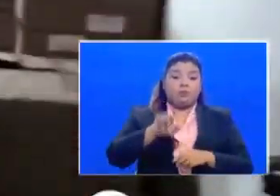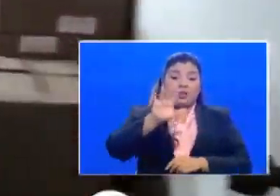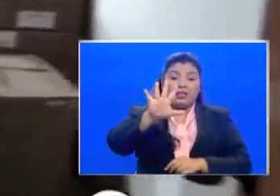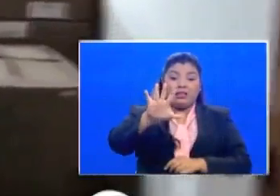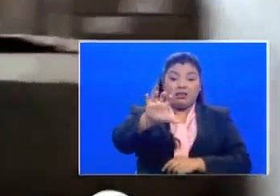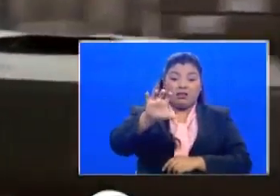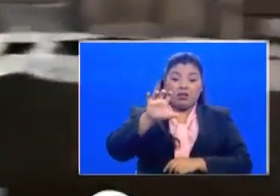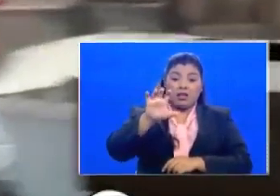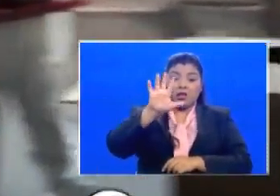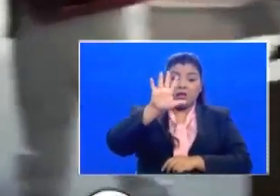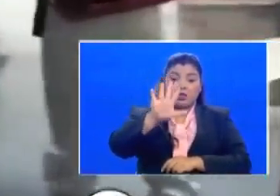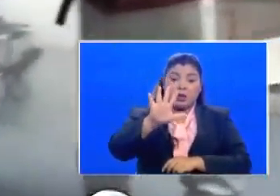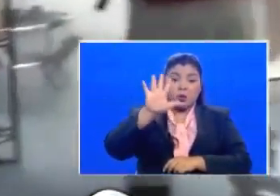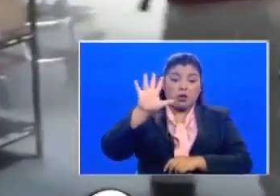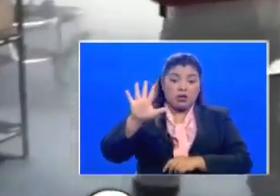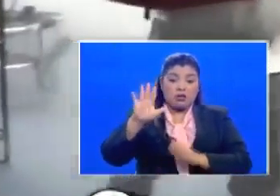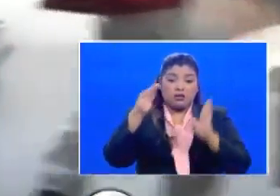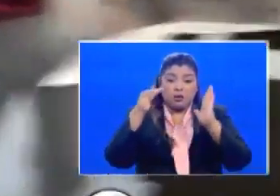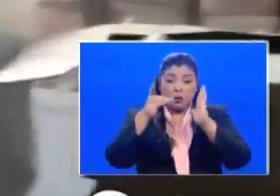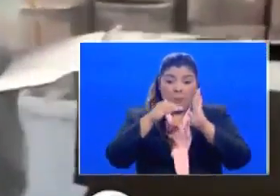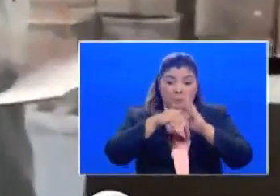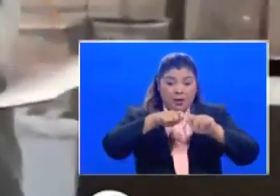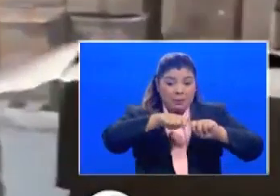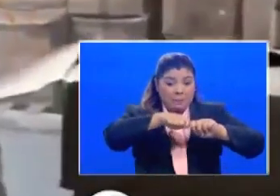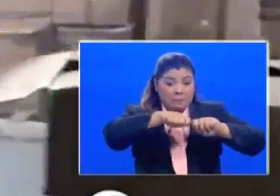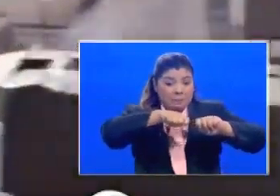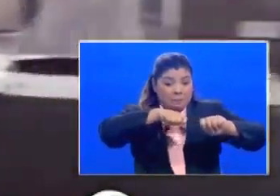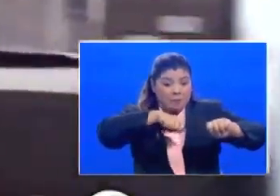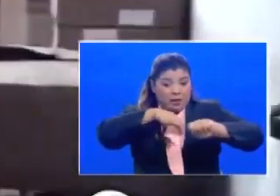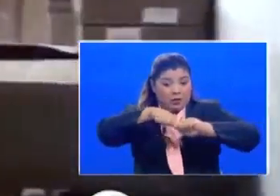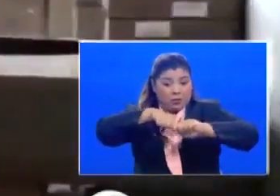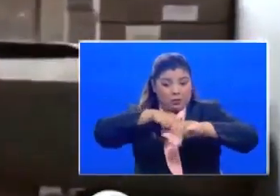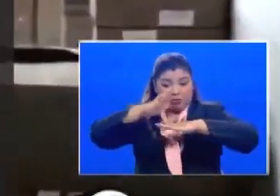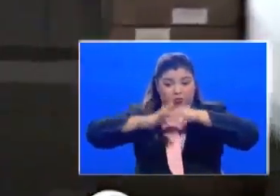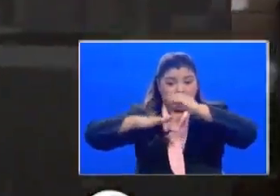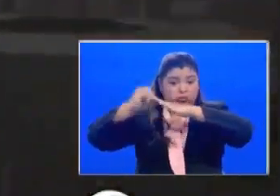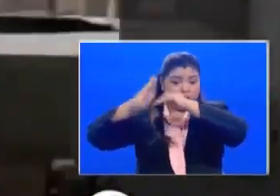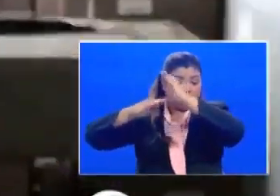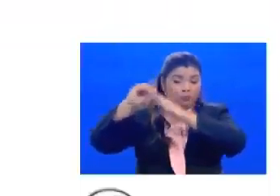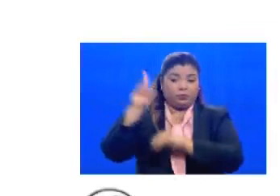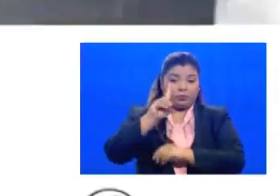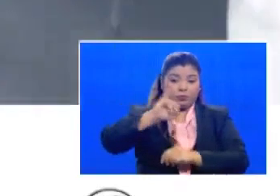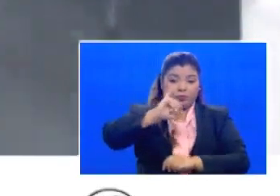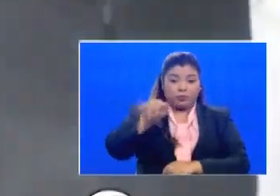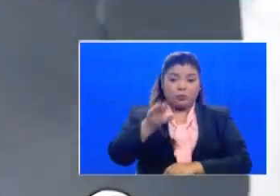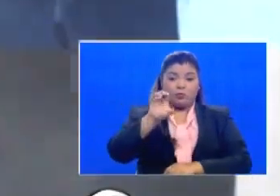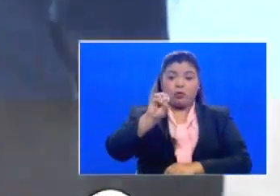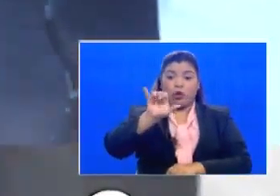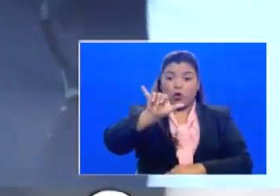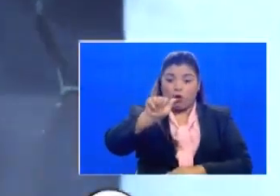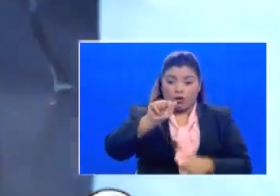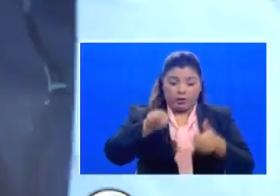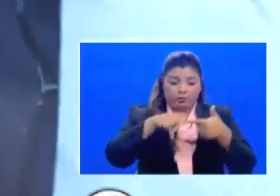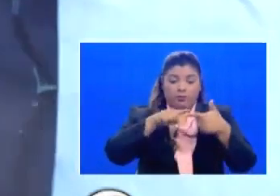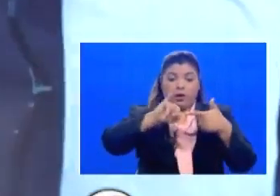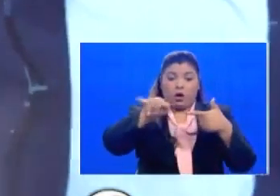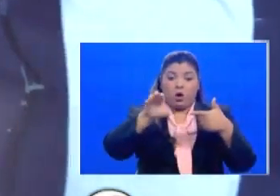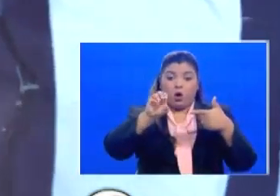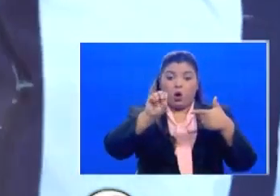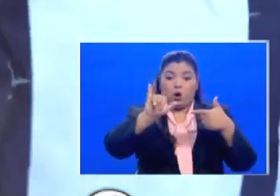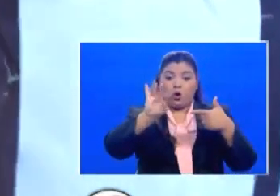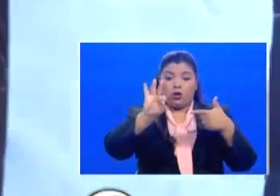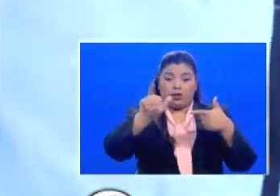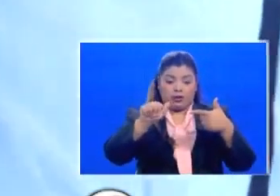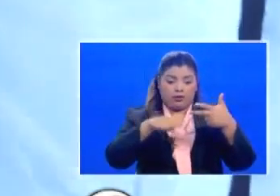555 mil metros cuadrados en centros penitenciarios como La Joya La Joyita Tinajitas